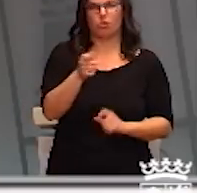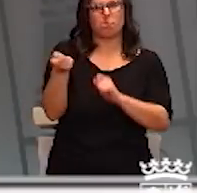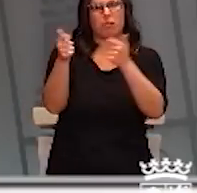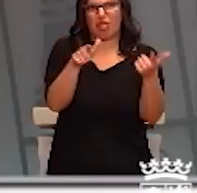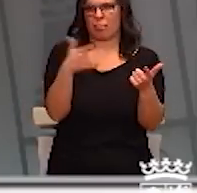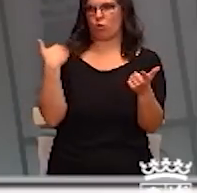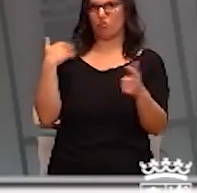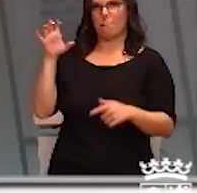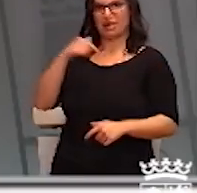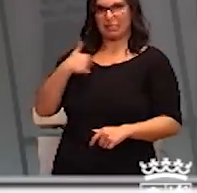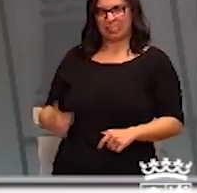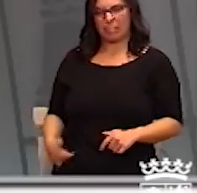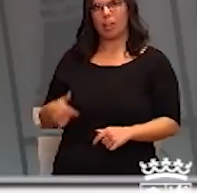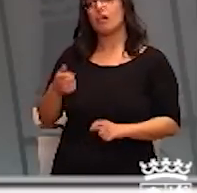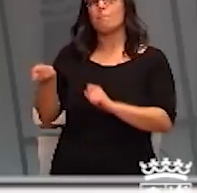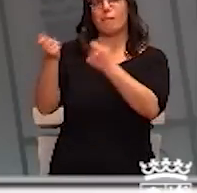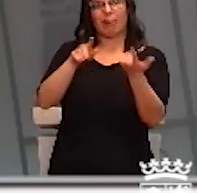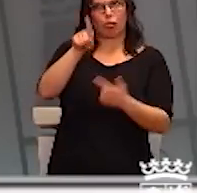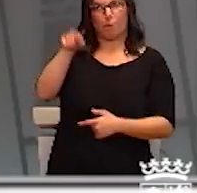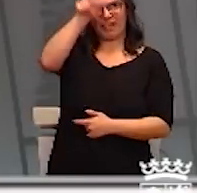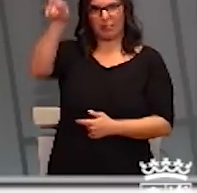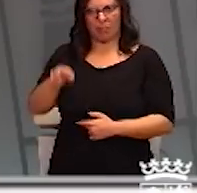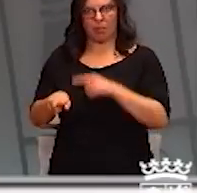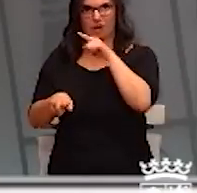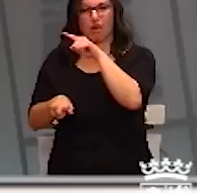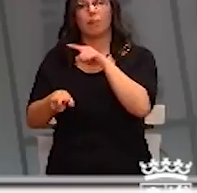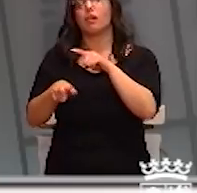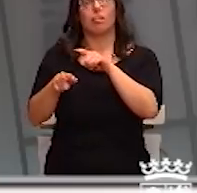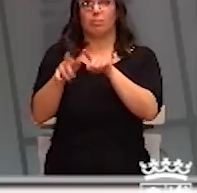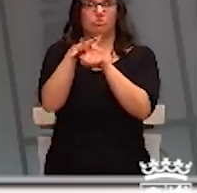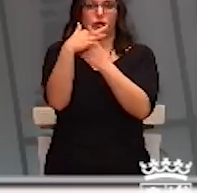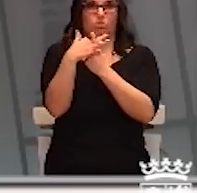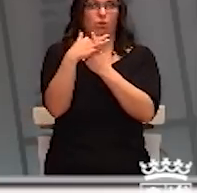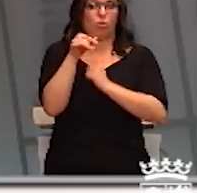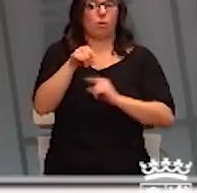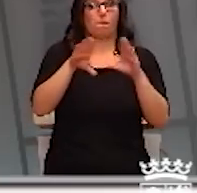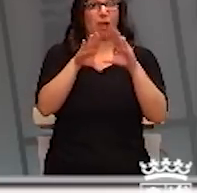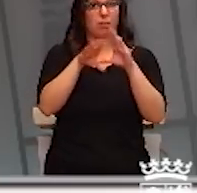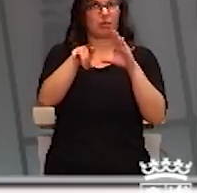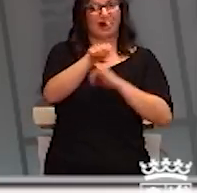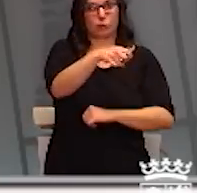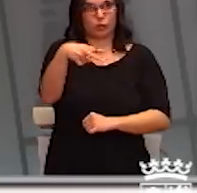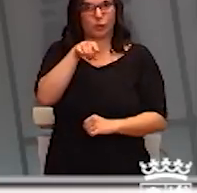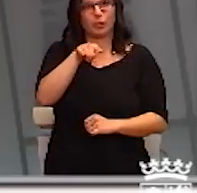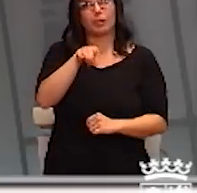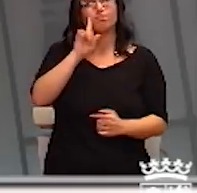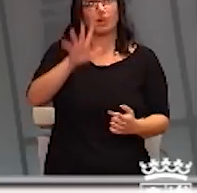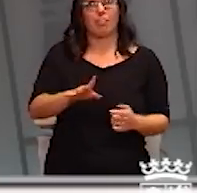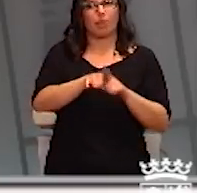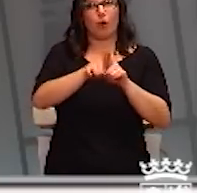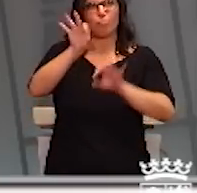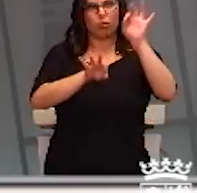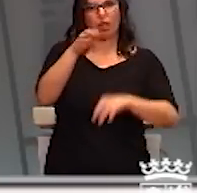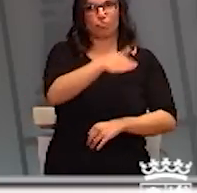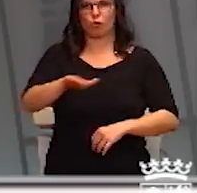que sucedió en China, muy similar a lo que está sucediendo en Italia y lo que está sucediendo en Madrid nos está indicando que la letalidad está